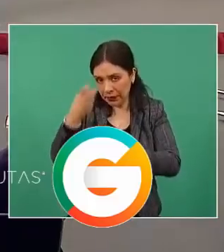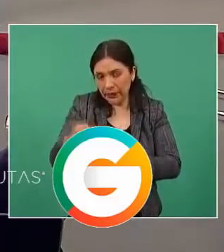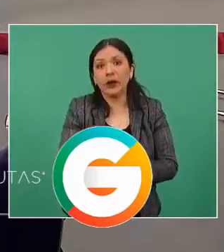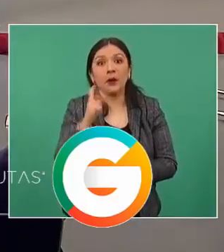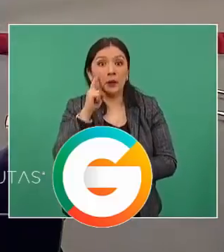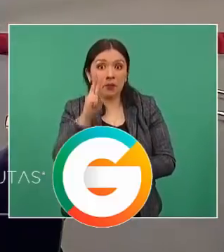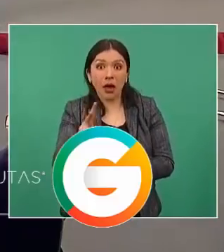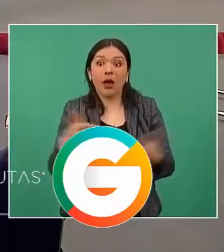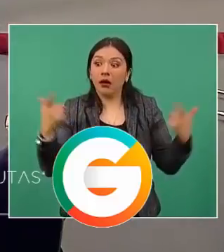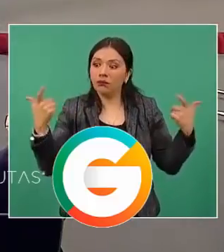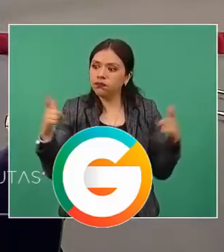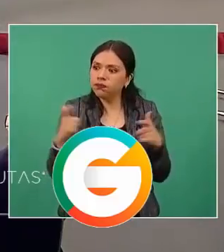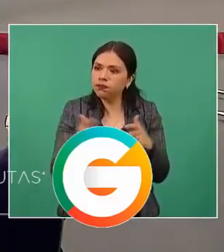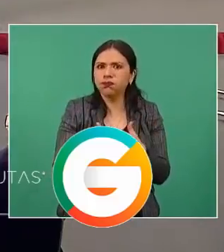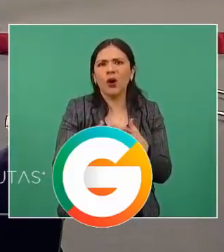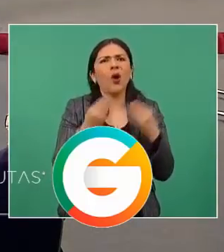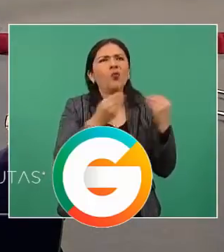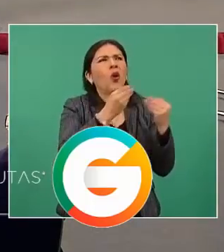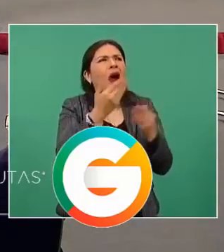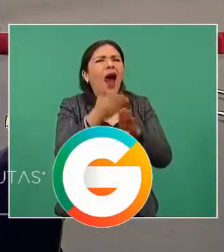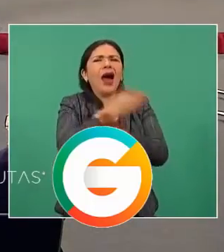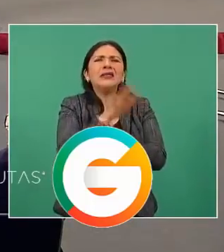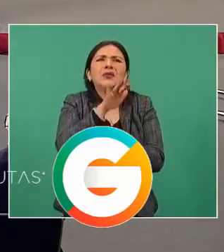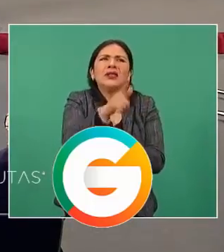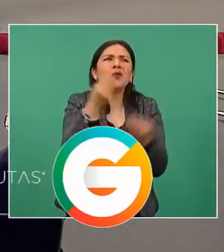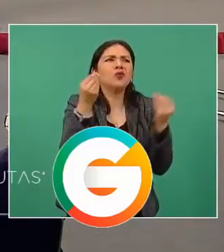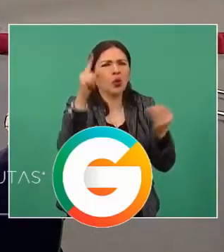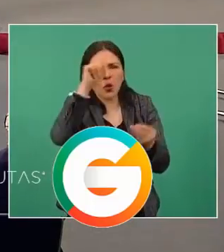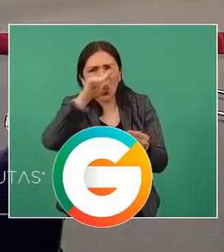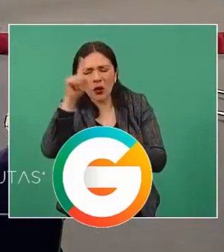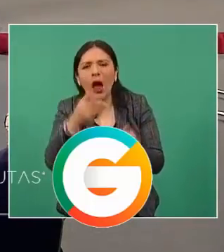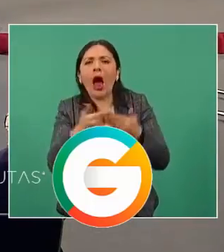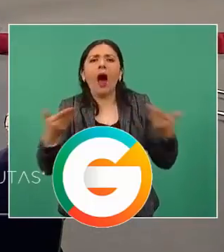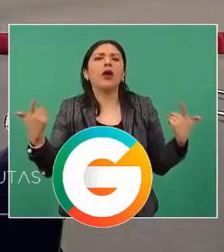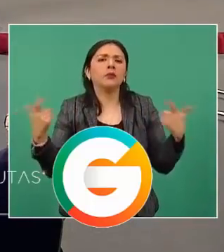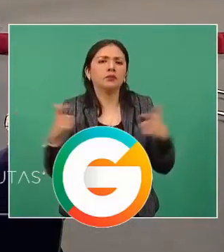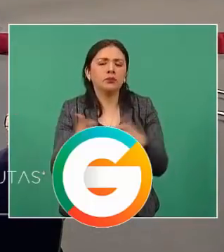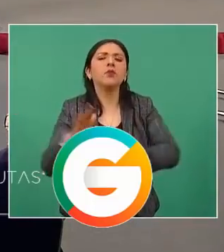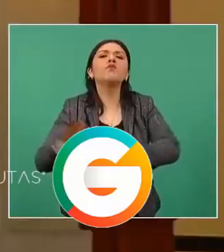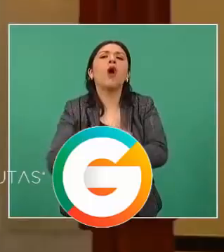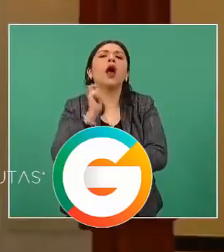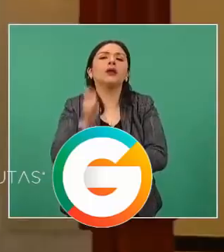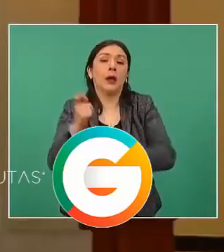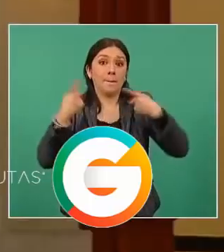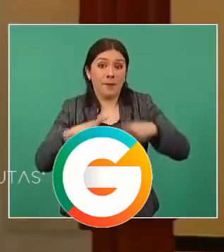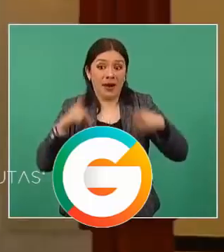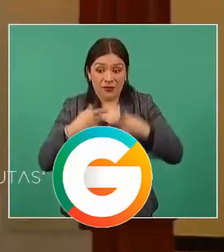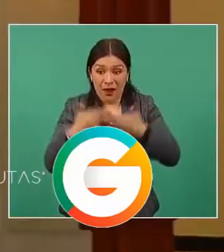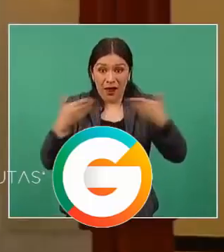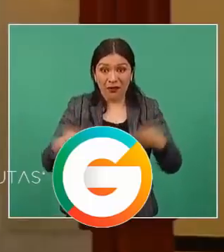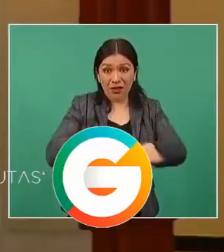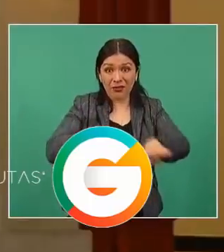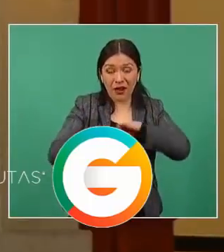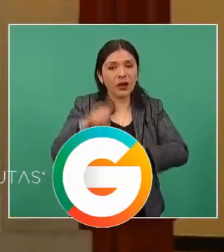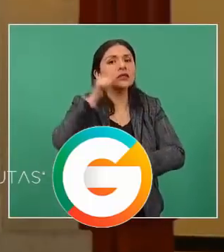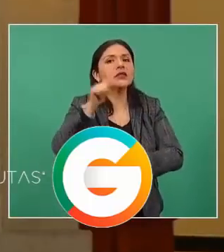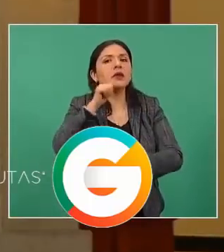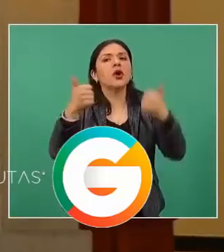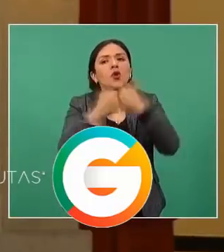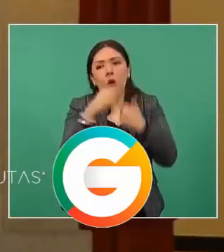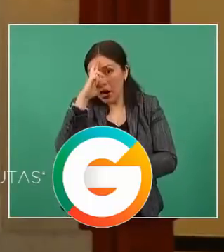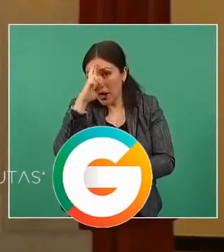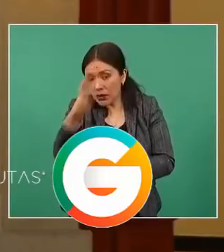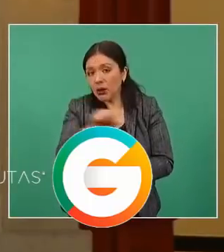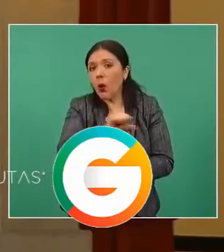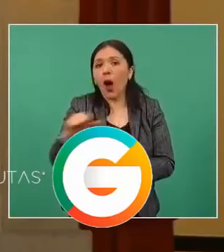en esto es importante y vuelvo a mencionar, es basado en que el personal trabaja respetando derechos